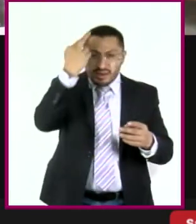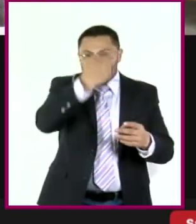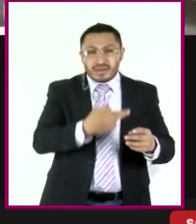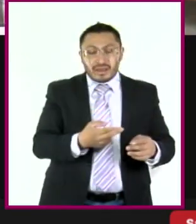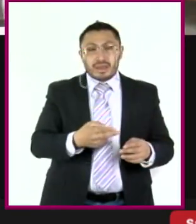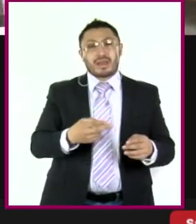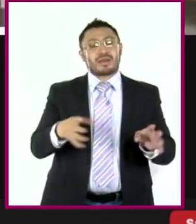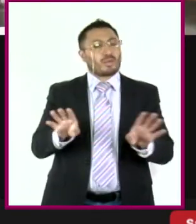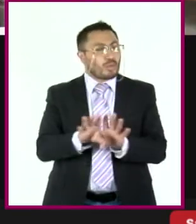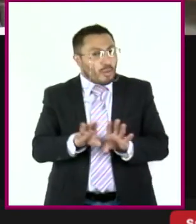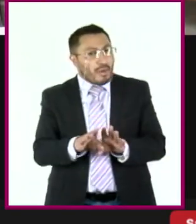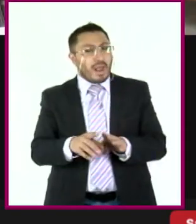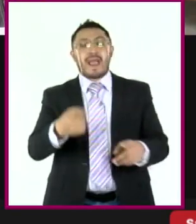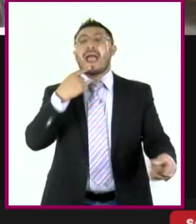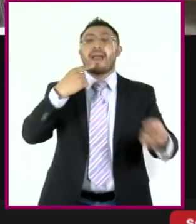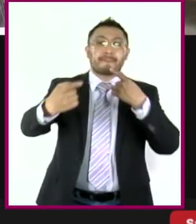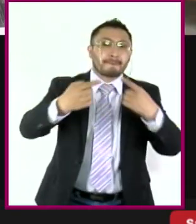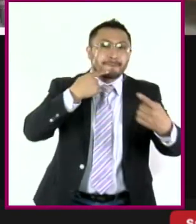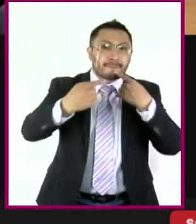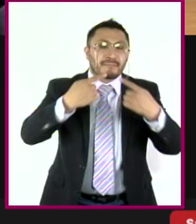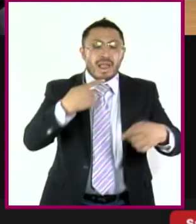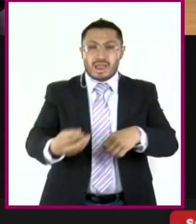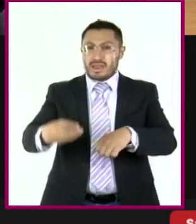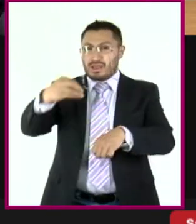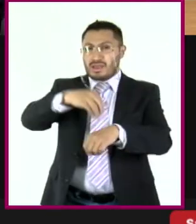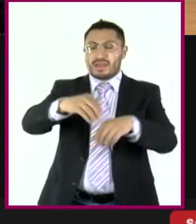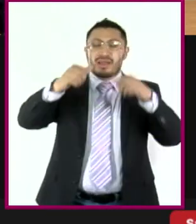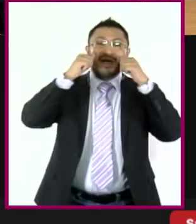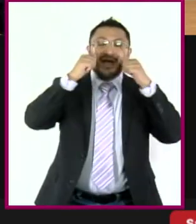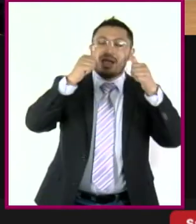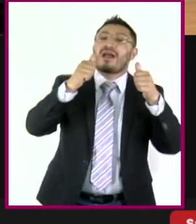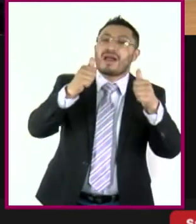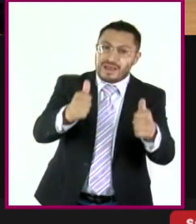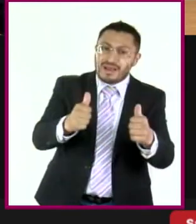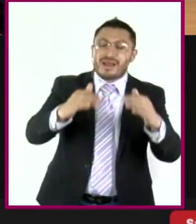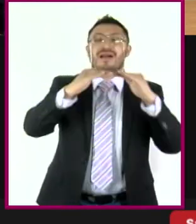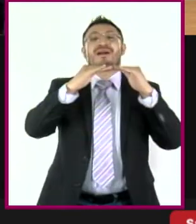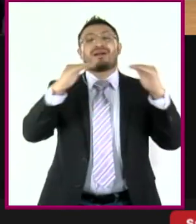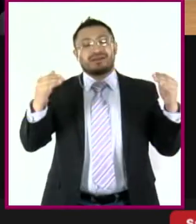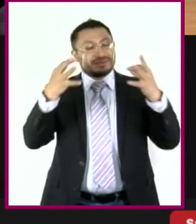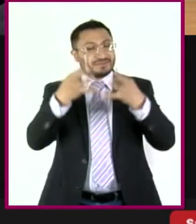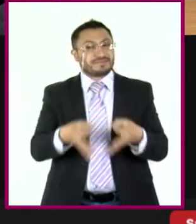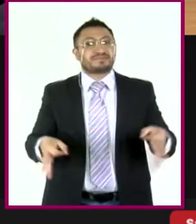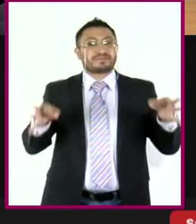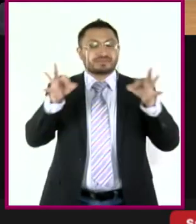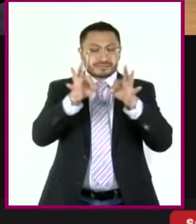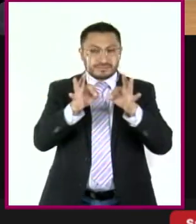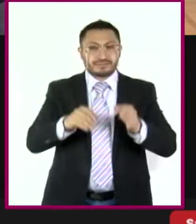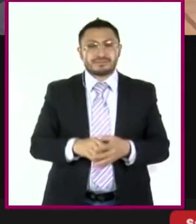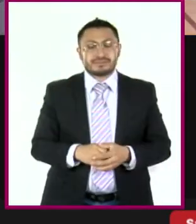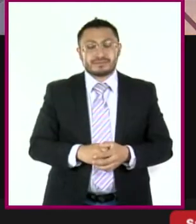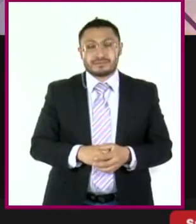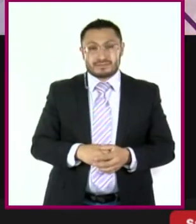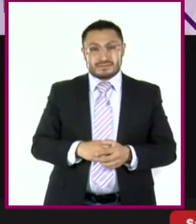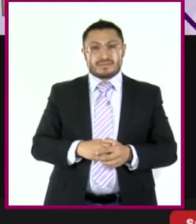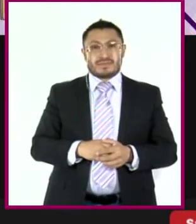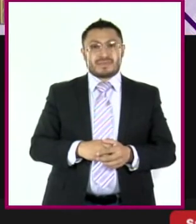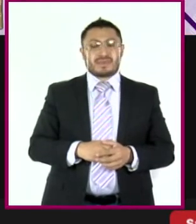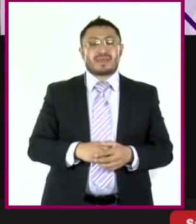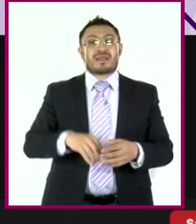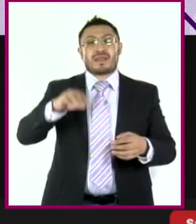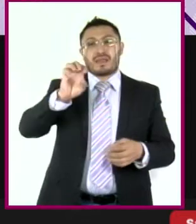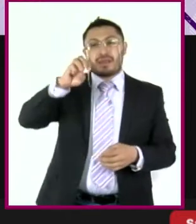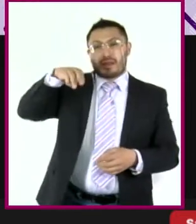Mediante el diálogo asignan un sentido y aquilatan su importancia. Esto le permite a Emiliano